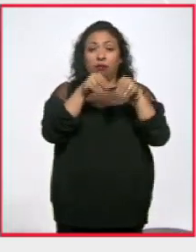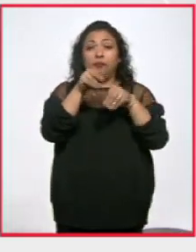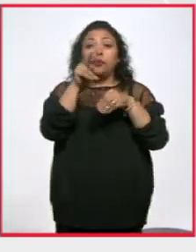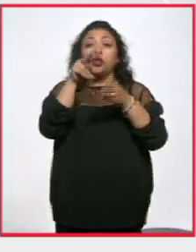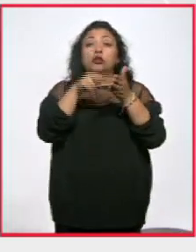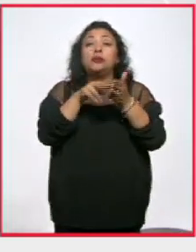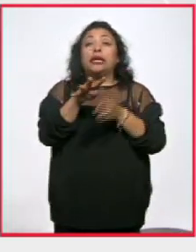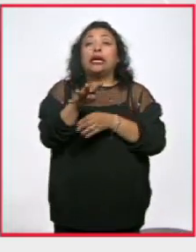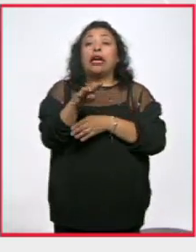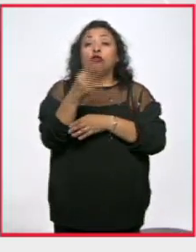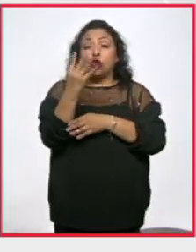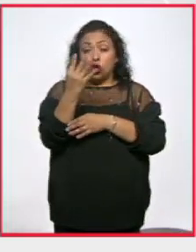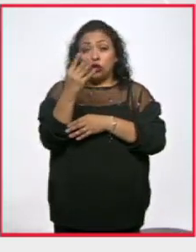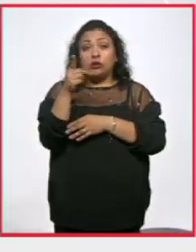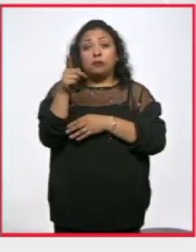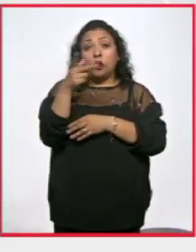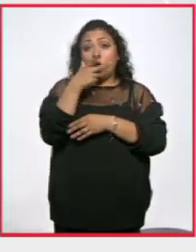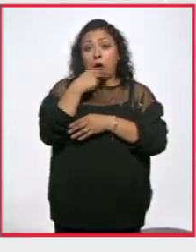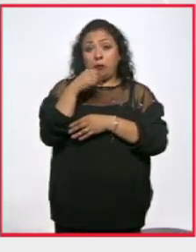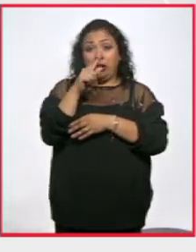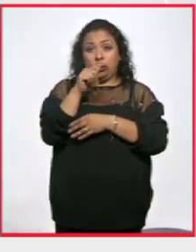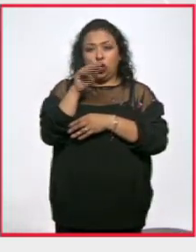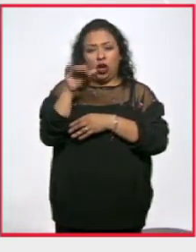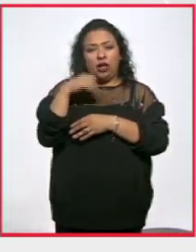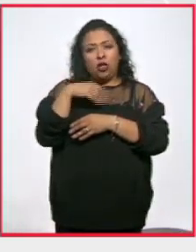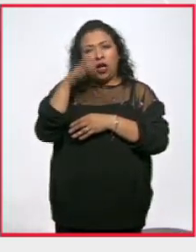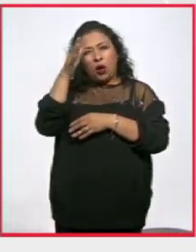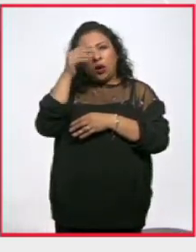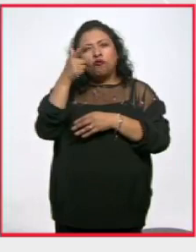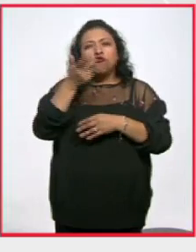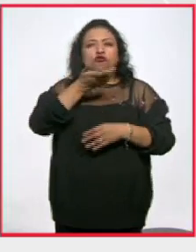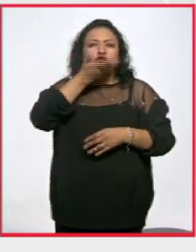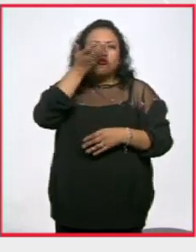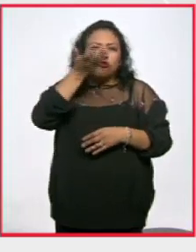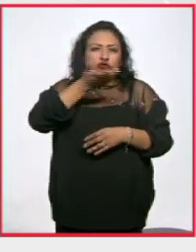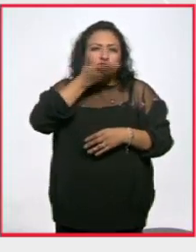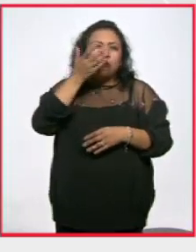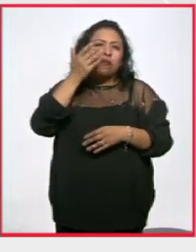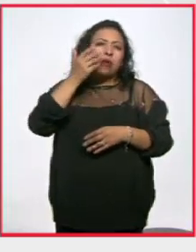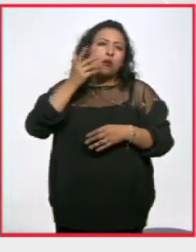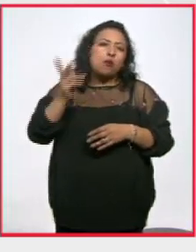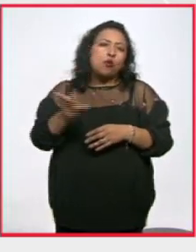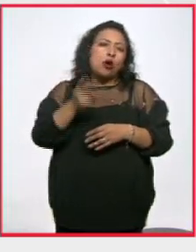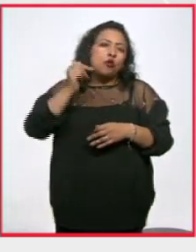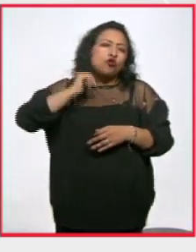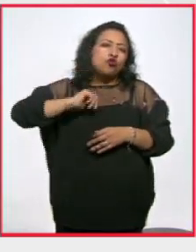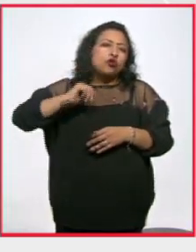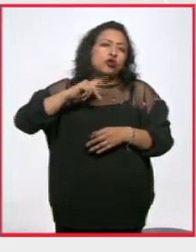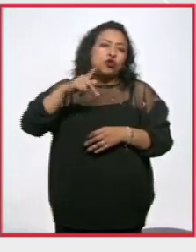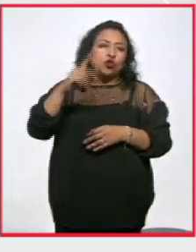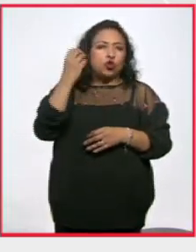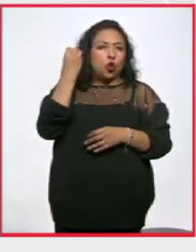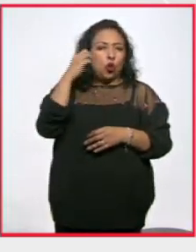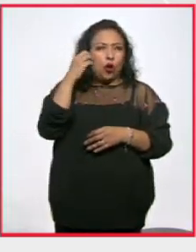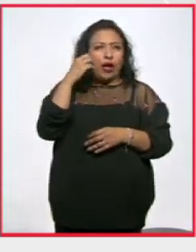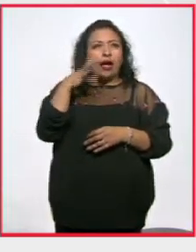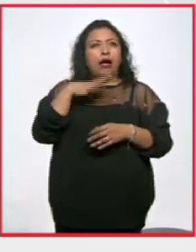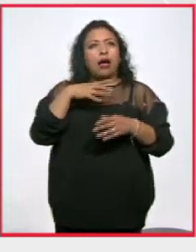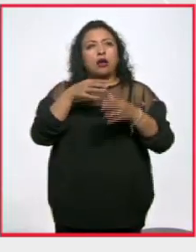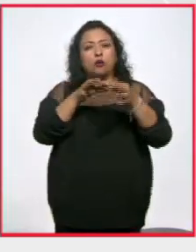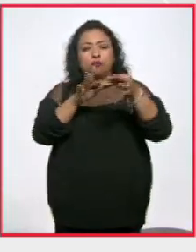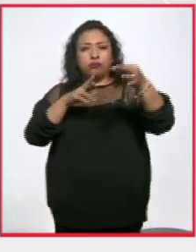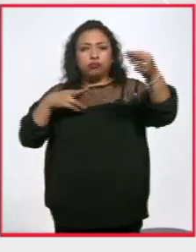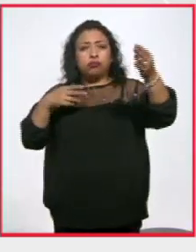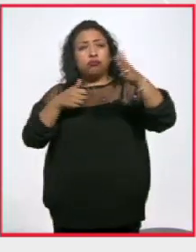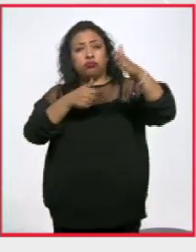en 2014, él, bueno, es de acuerdo con esta tradición de pueblos originarios de Oaxaca, lo de los papalotes